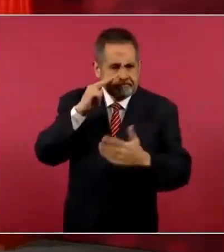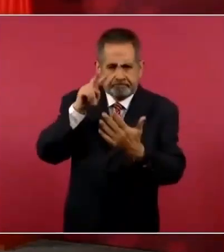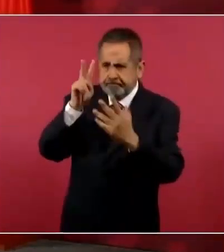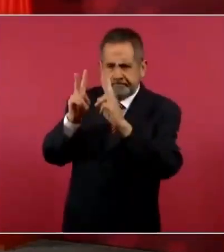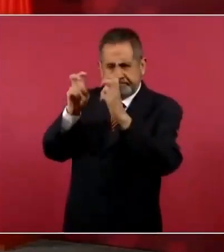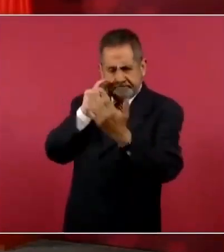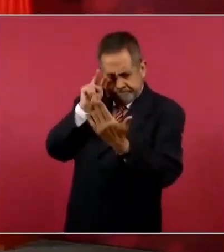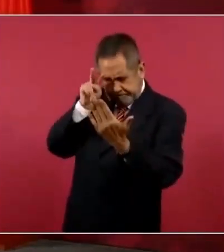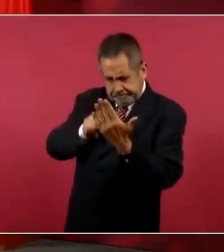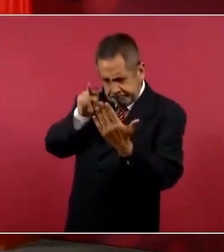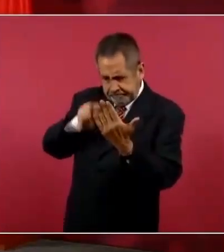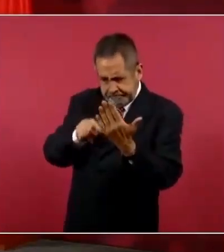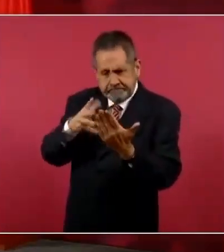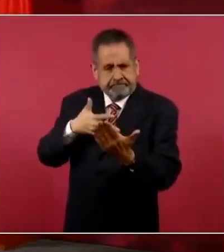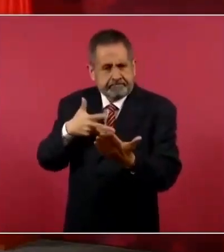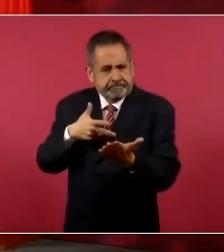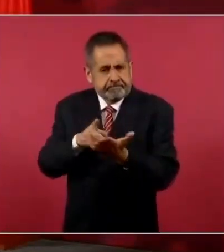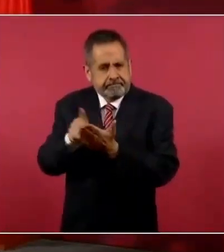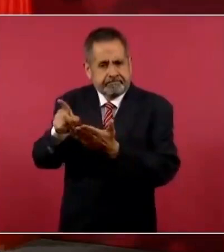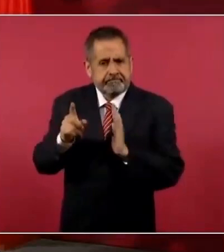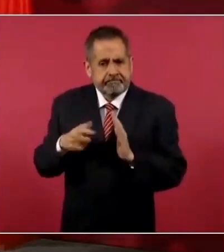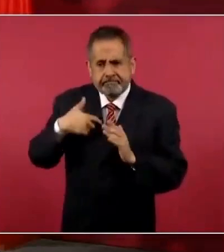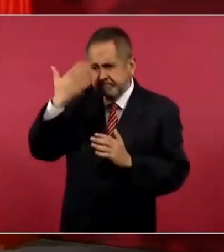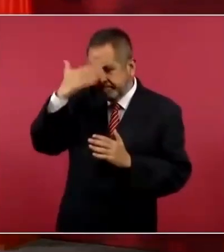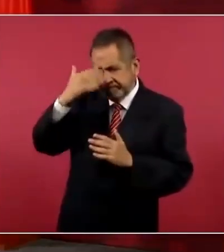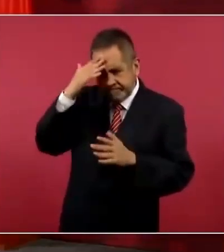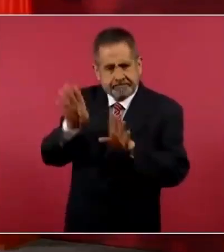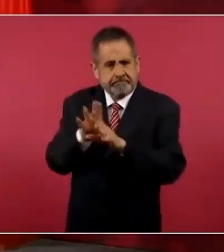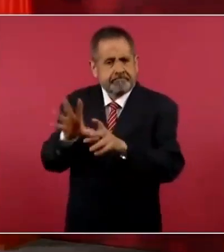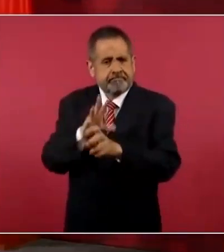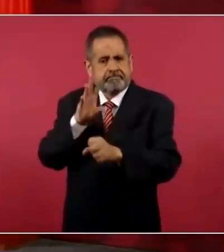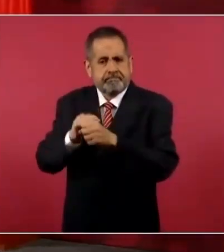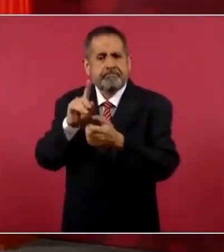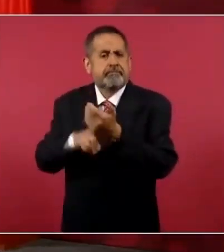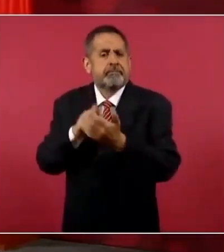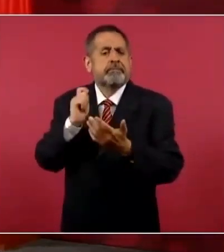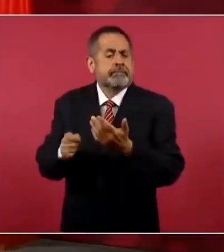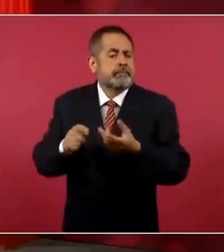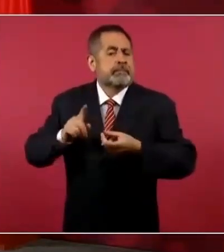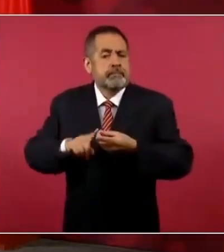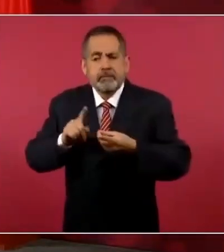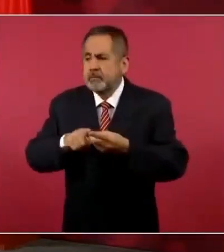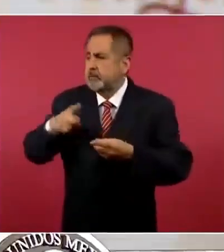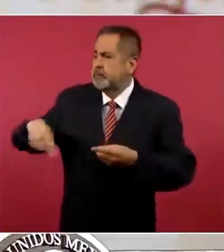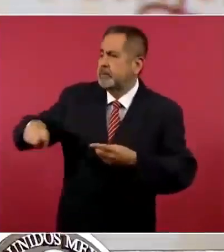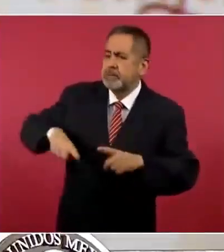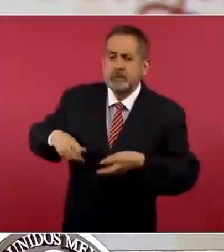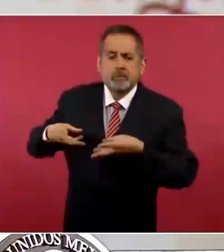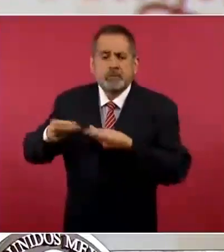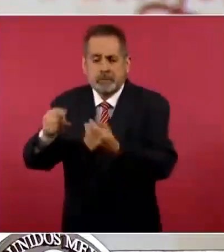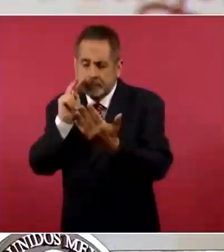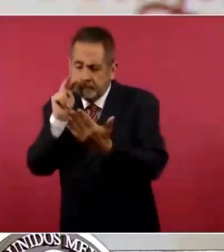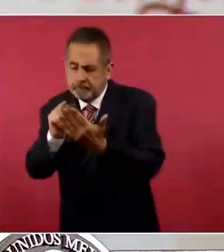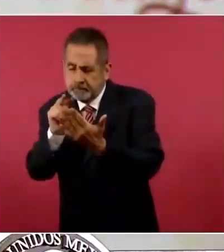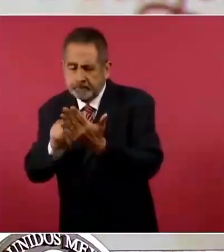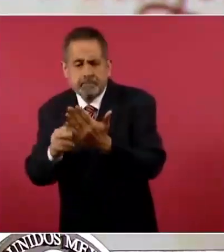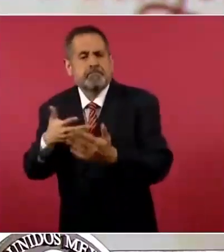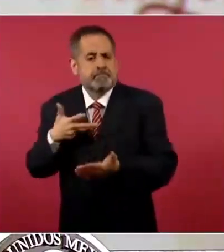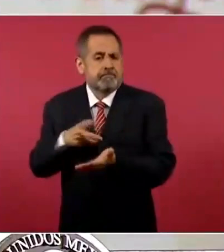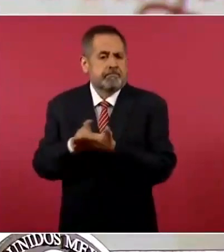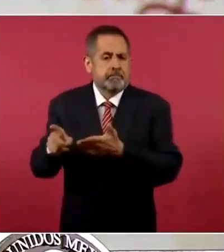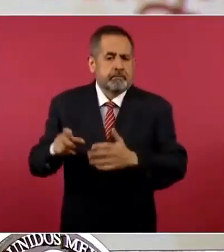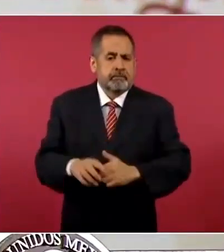Es un derecho de todos conocer en qué se gastan los recursos públicos.